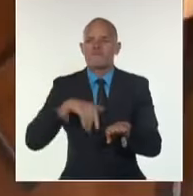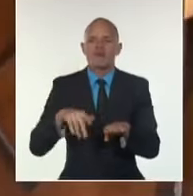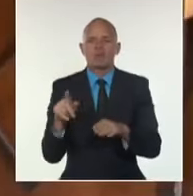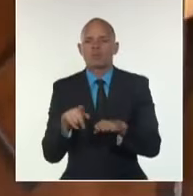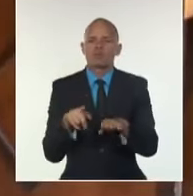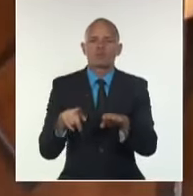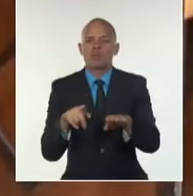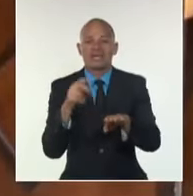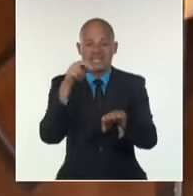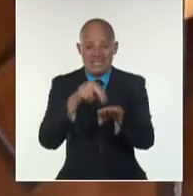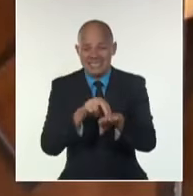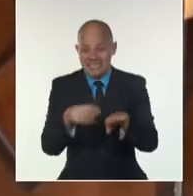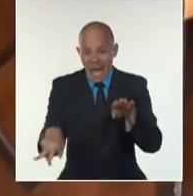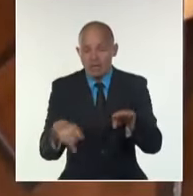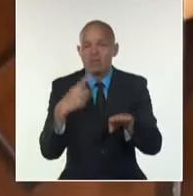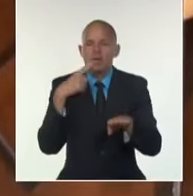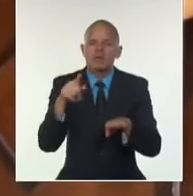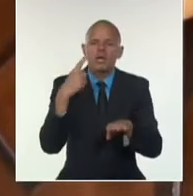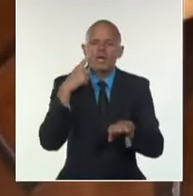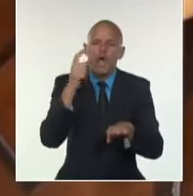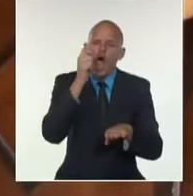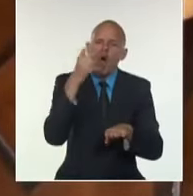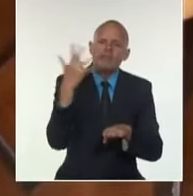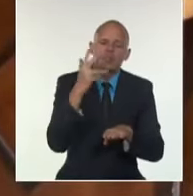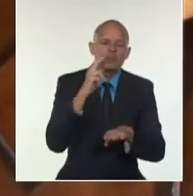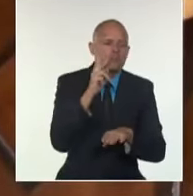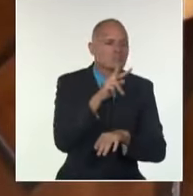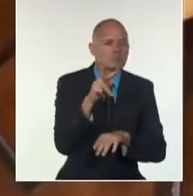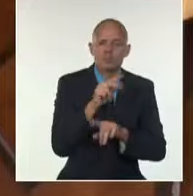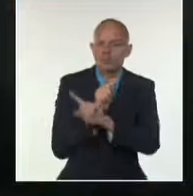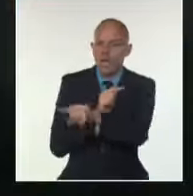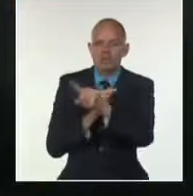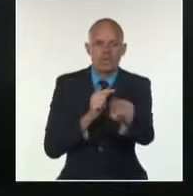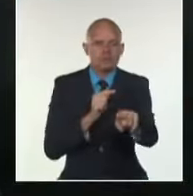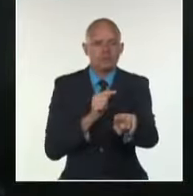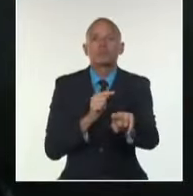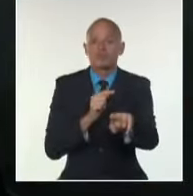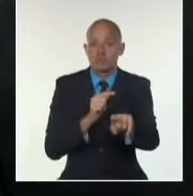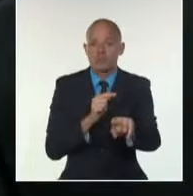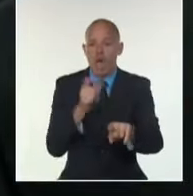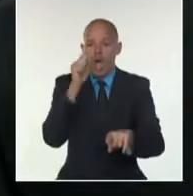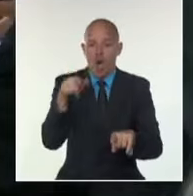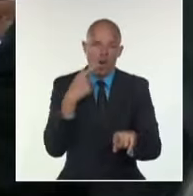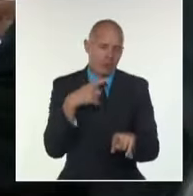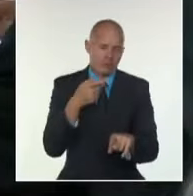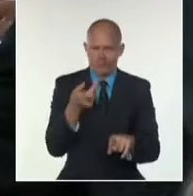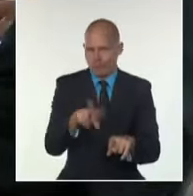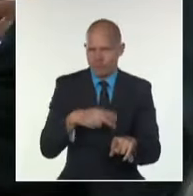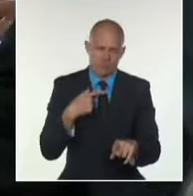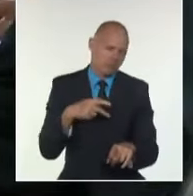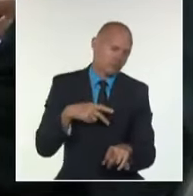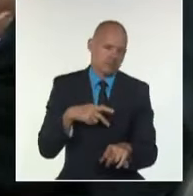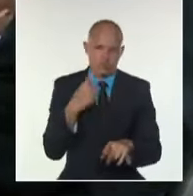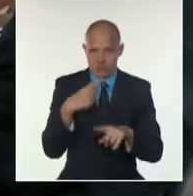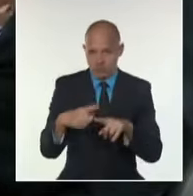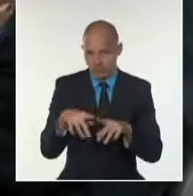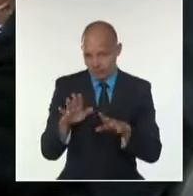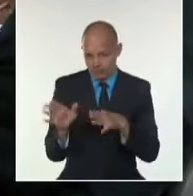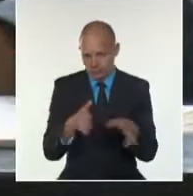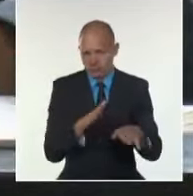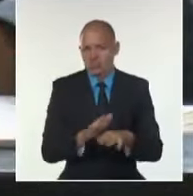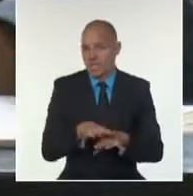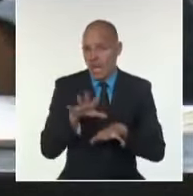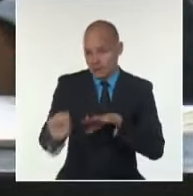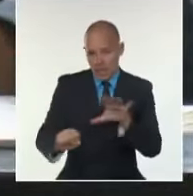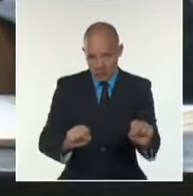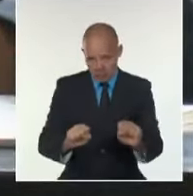dormido. Ante la intención de los imputados de incrementar sus patrimonios personales en detrimento del ajeno y puestos de previo y